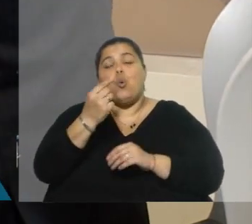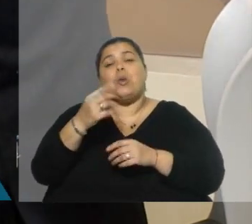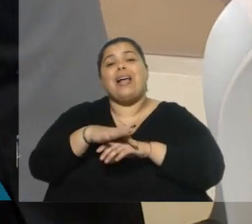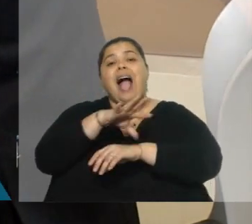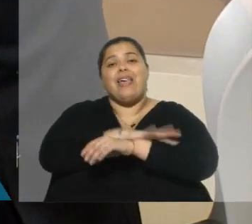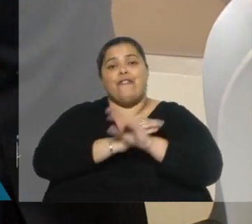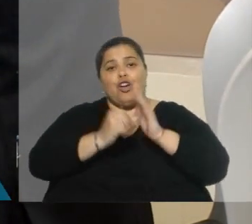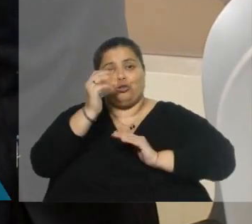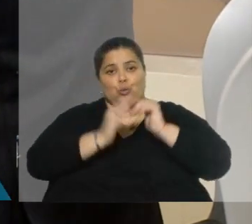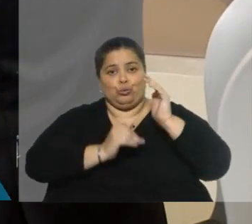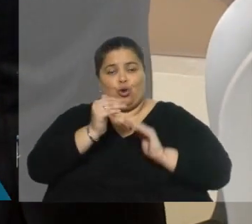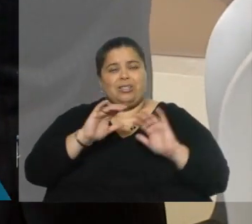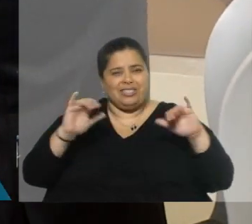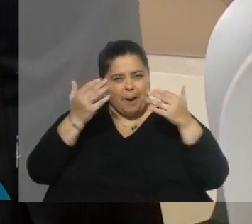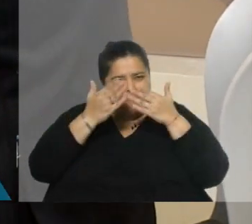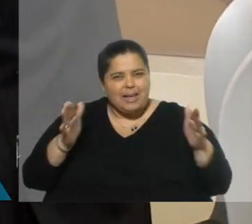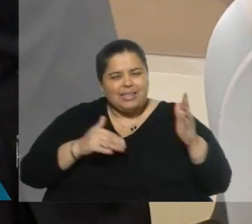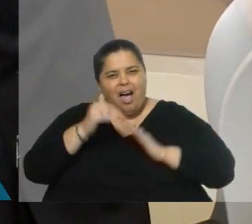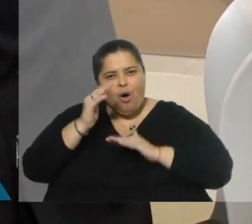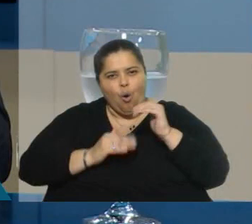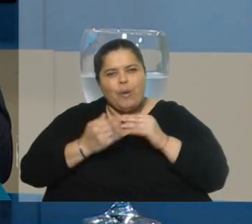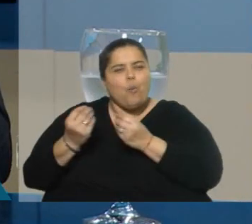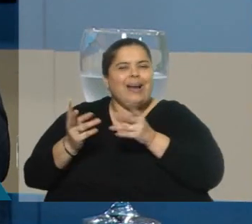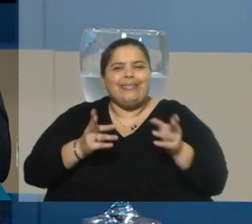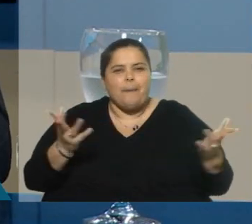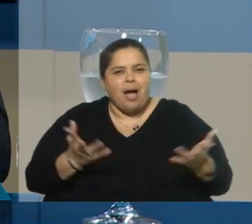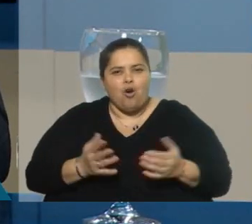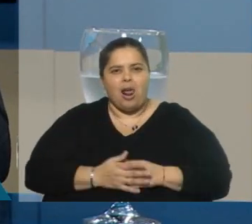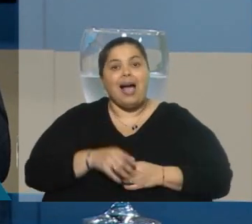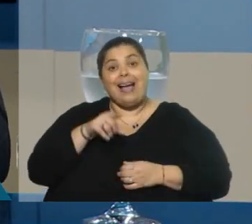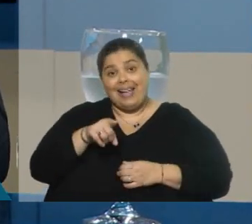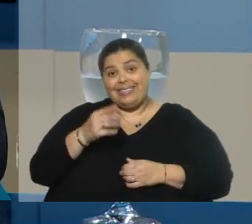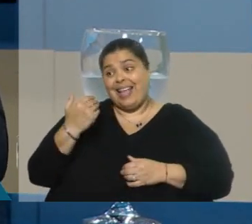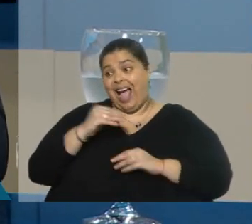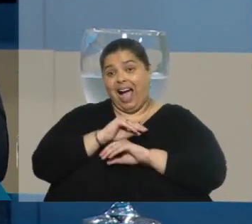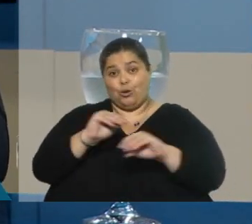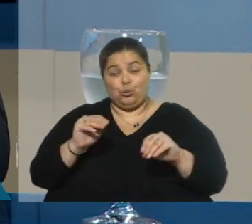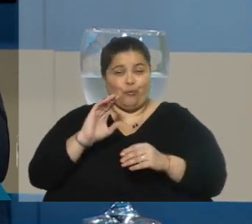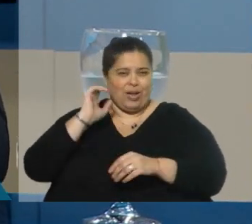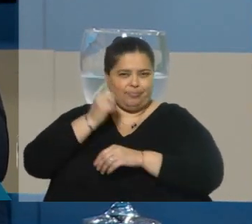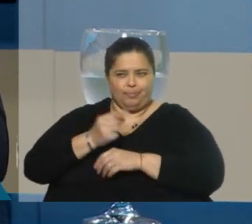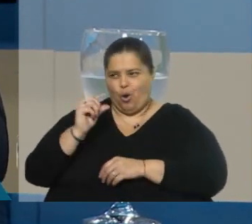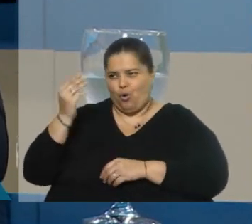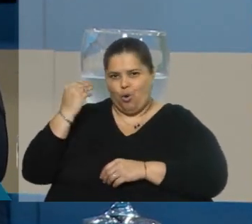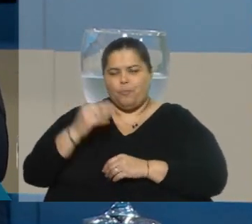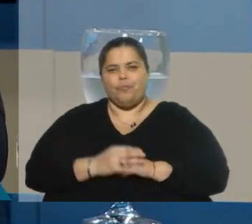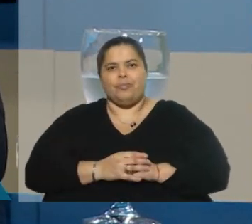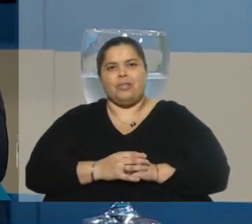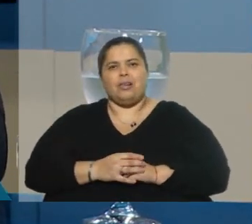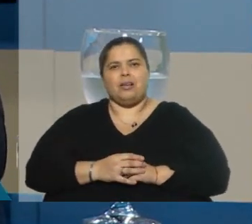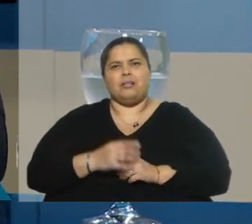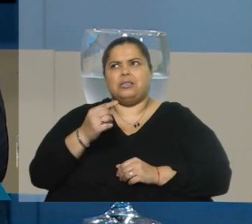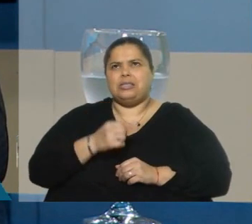obras? Sí. ¿En qué etapa está? En realidad, ese anuncio que es relativamente reciente, porque fue una decisión que se tomó la semana